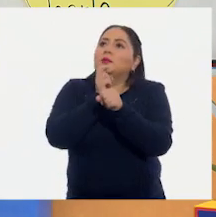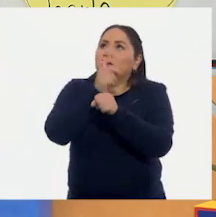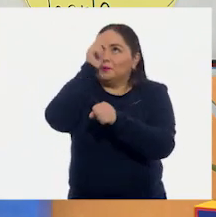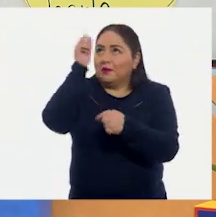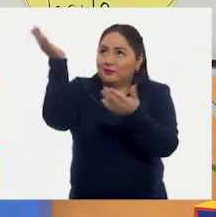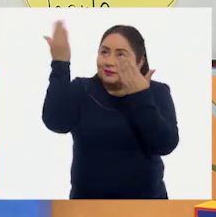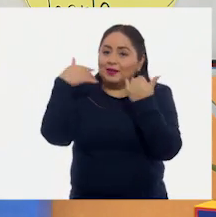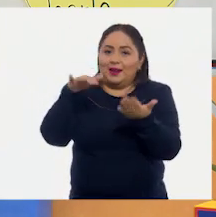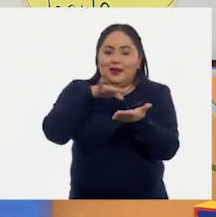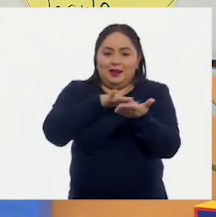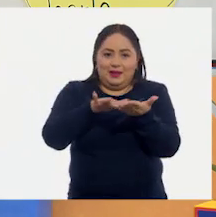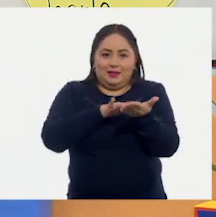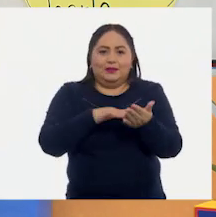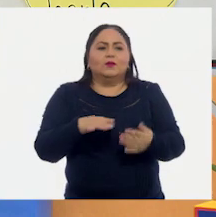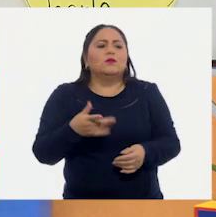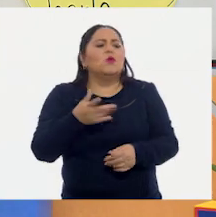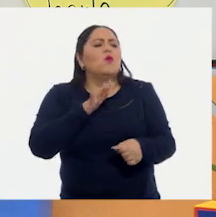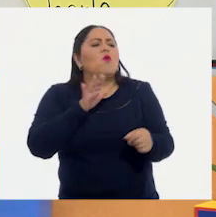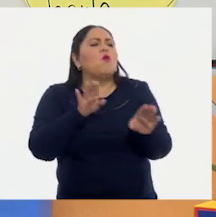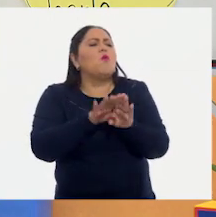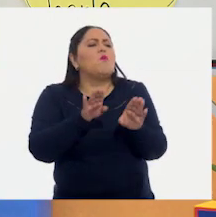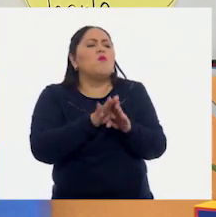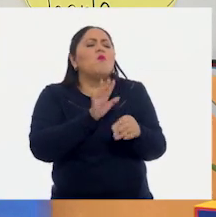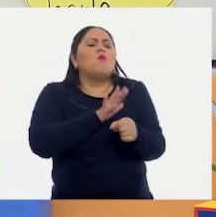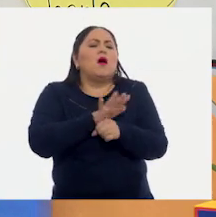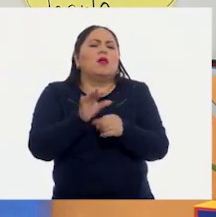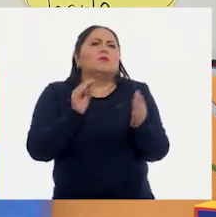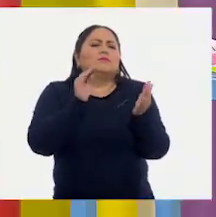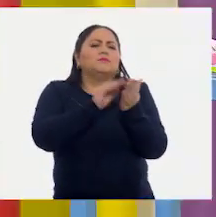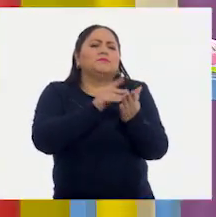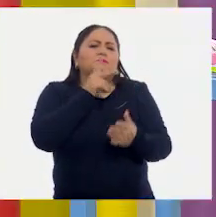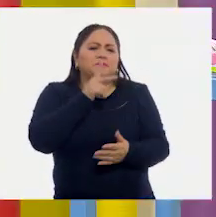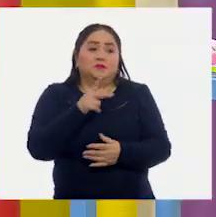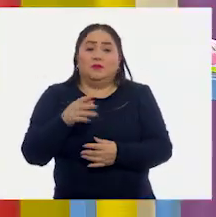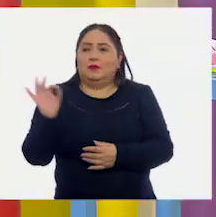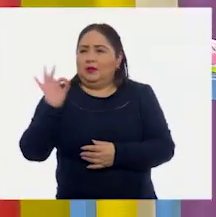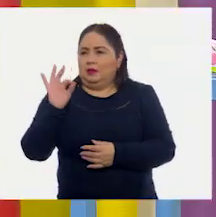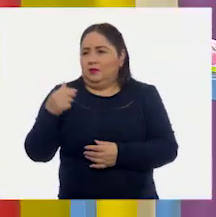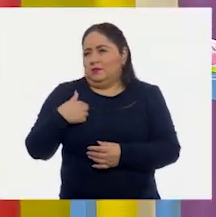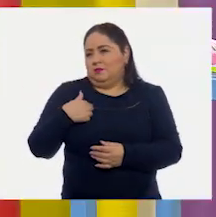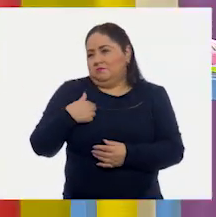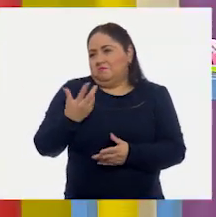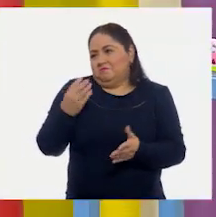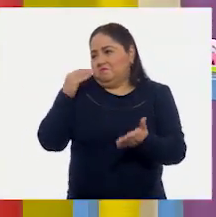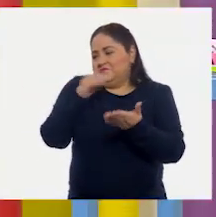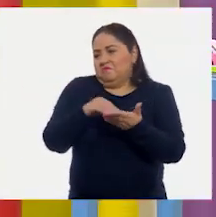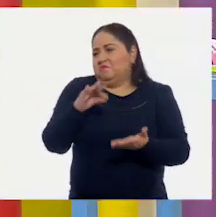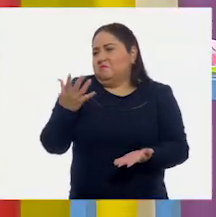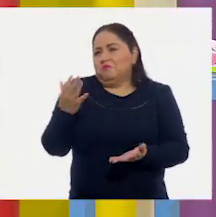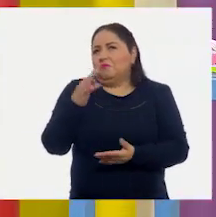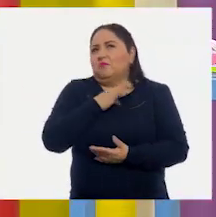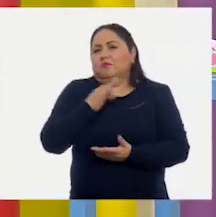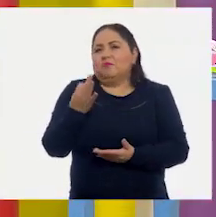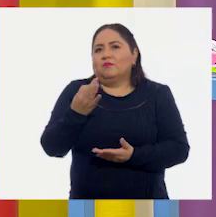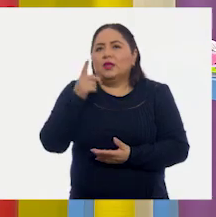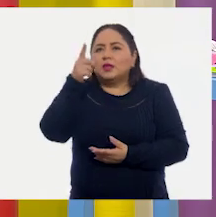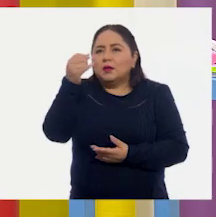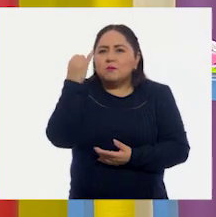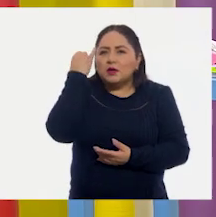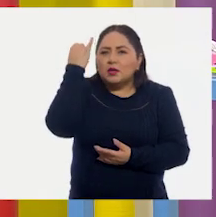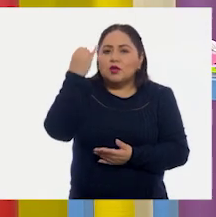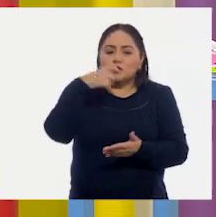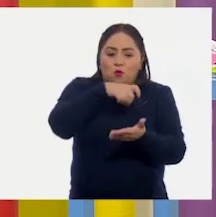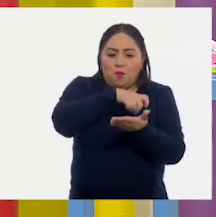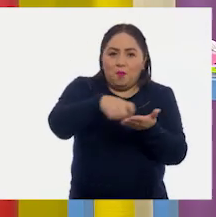leerlo. ¿Cómo qué frase tú le pondrías? Yo le pondría algo así como... ¿Te imaginas